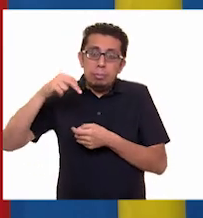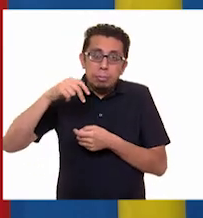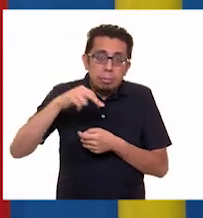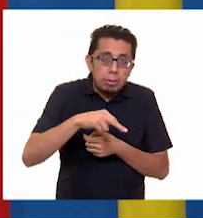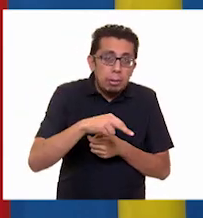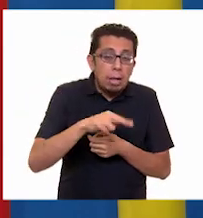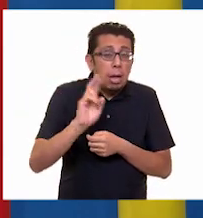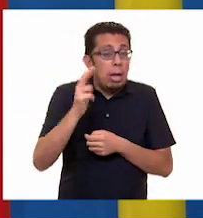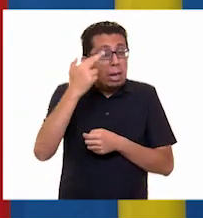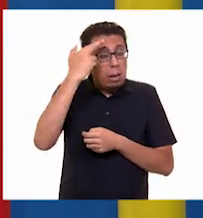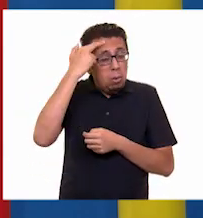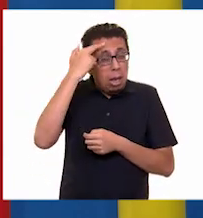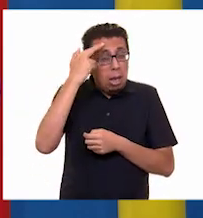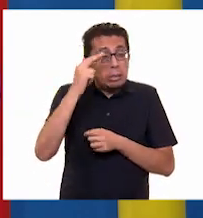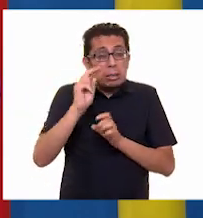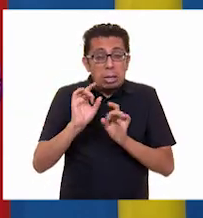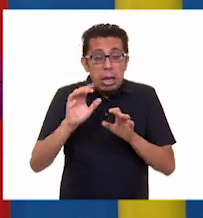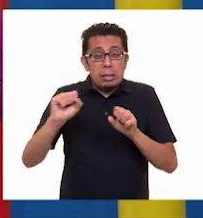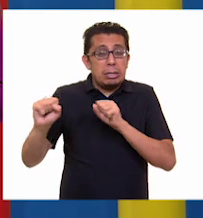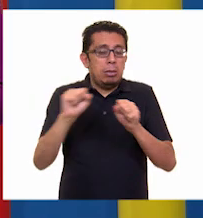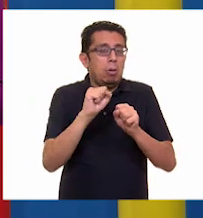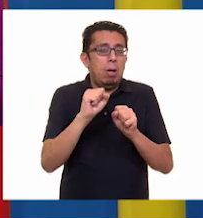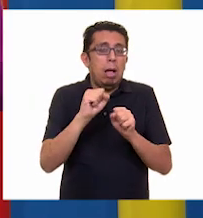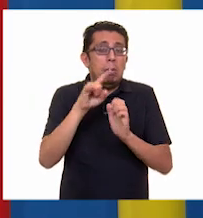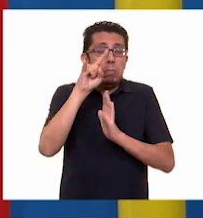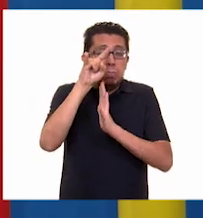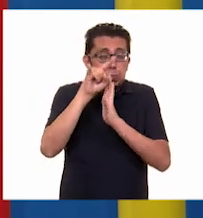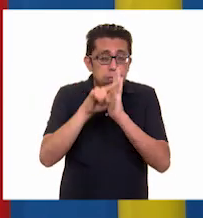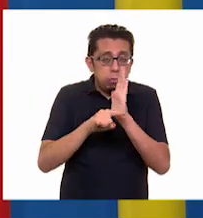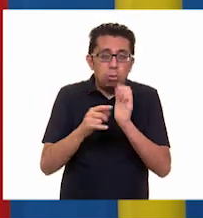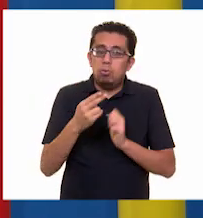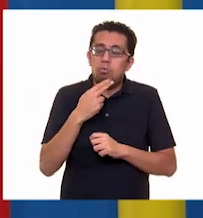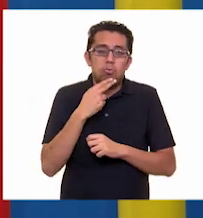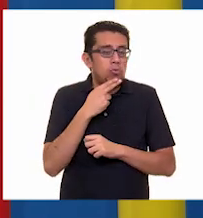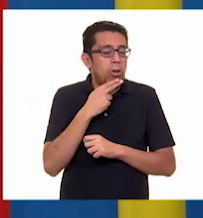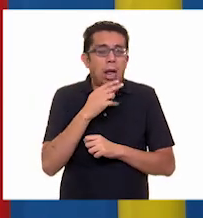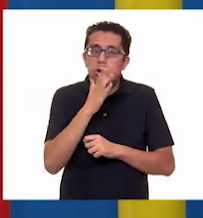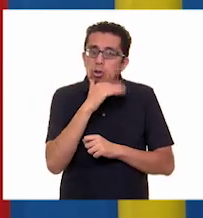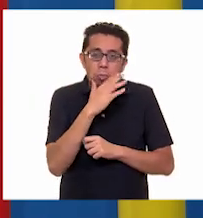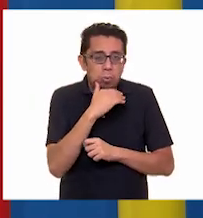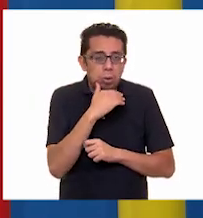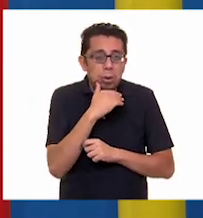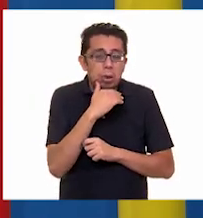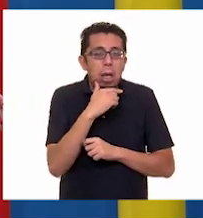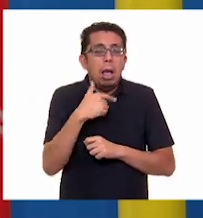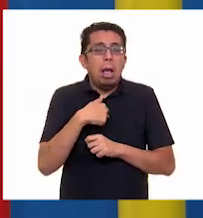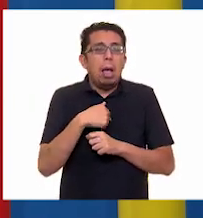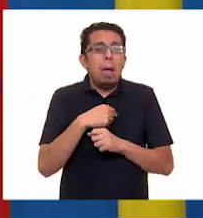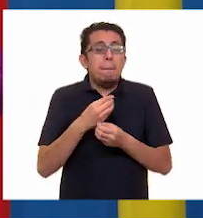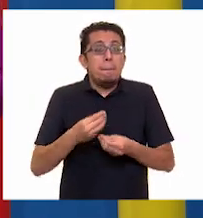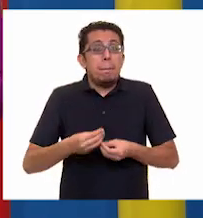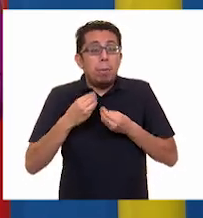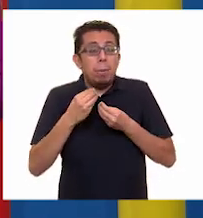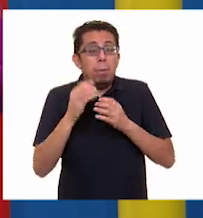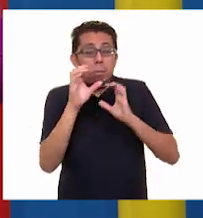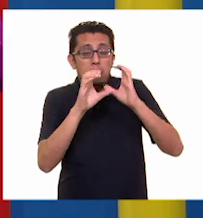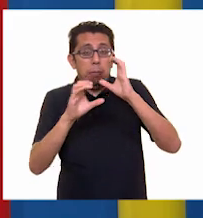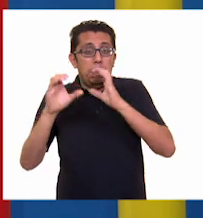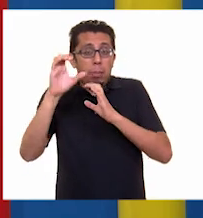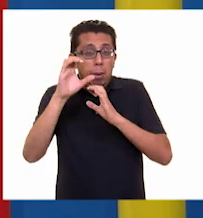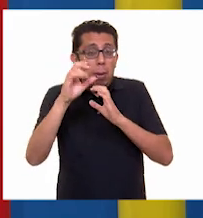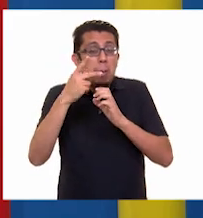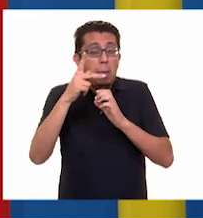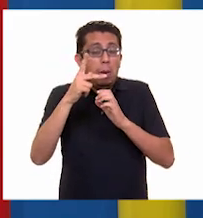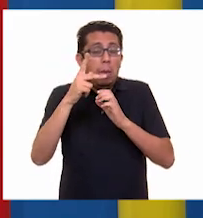sismo no podemos utilizar los elevadores. Si vivimos en el primer piso, desalojar. Y si estamos en